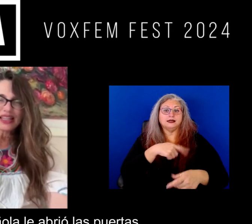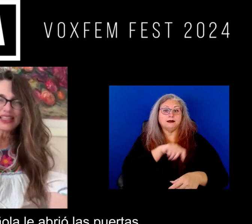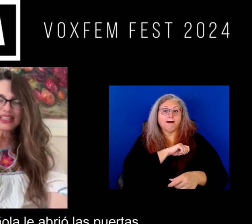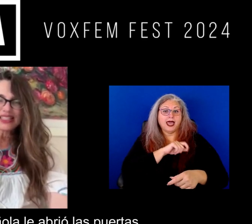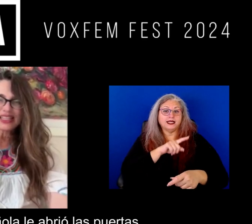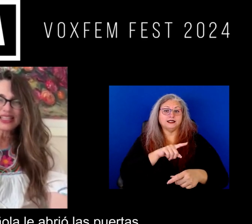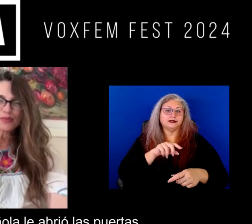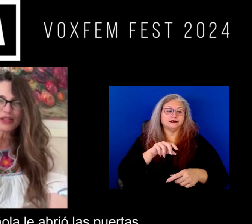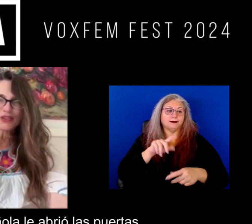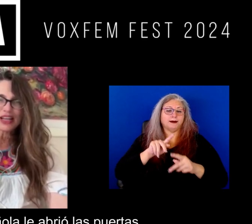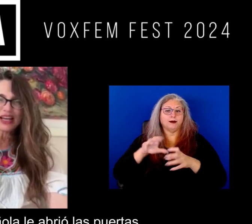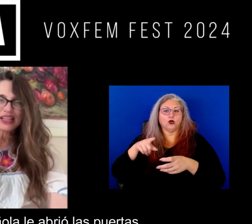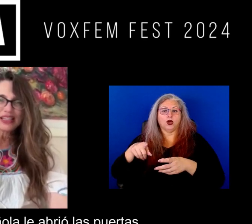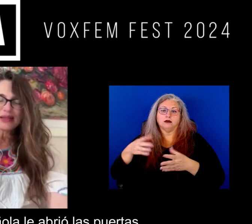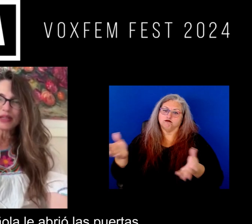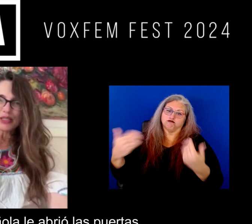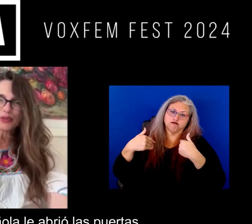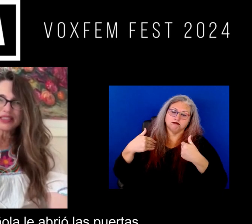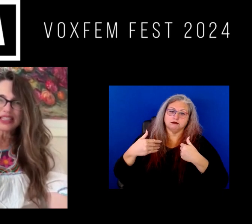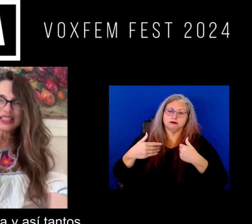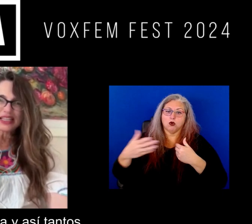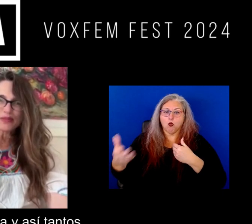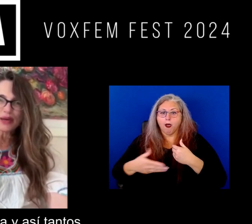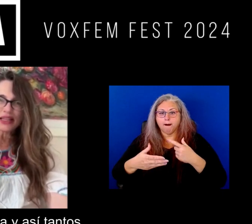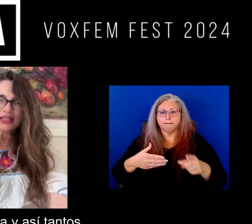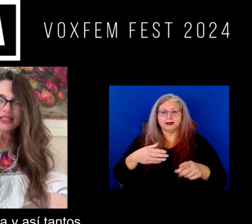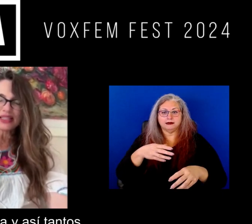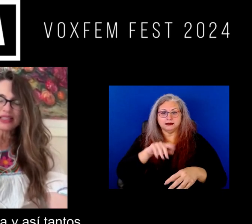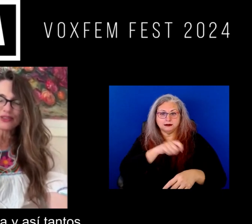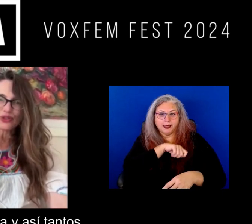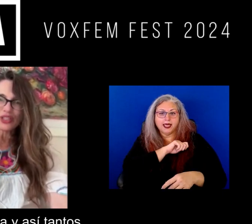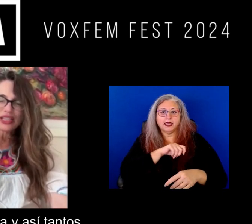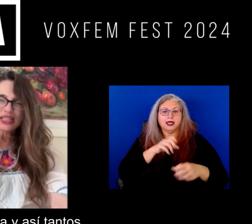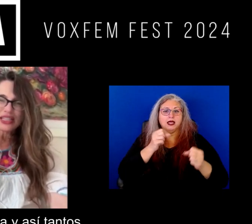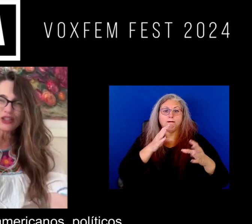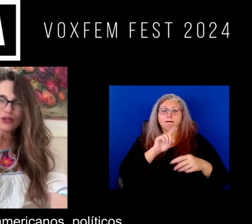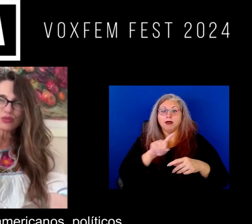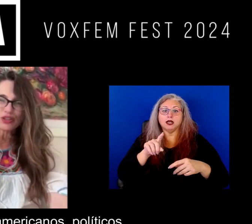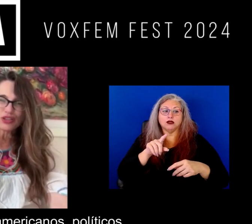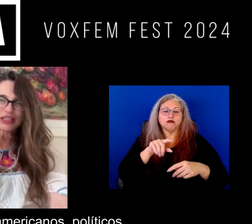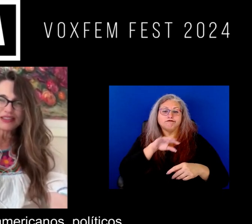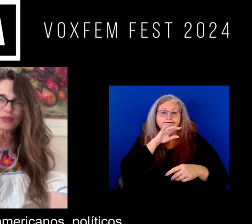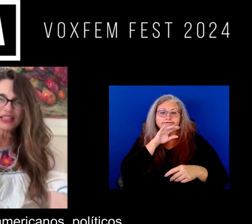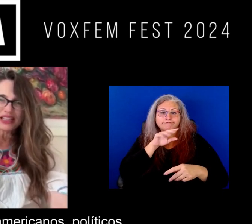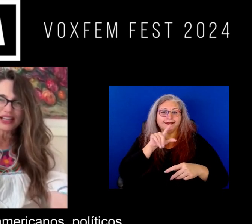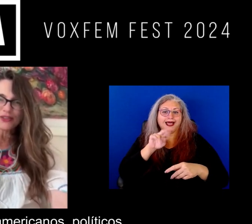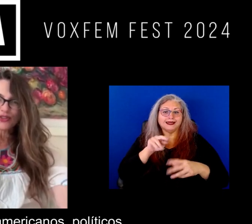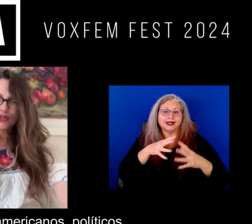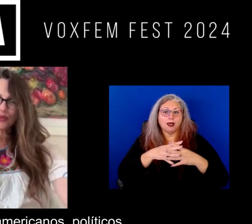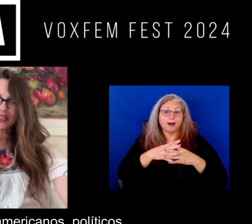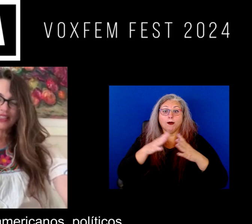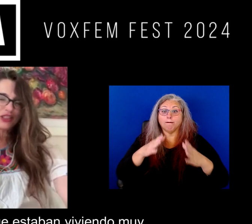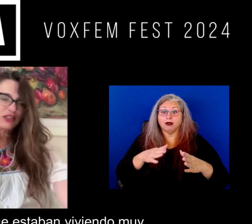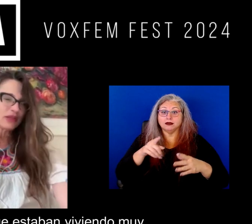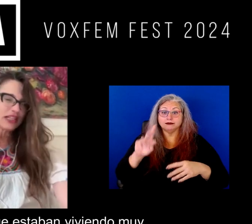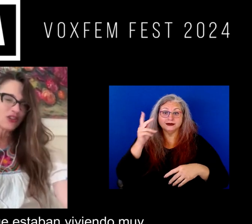la derecha española le abrió las puertas en España y así tantos corruptos latinoamericanos